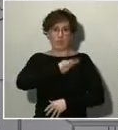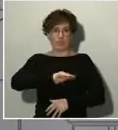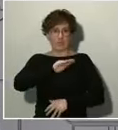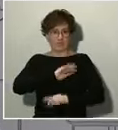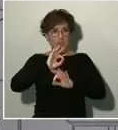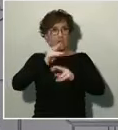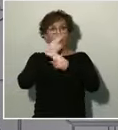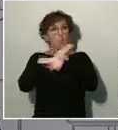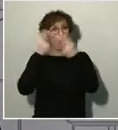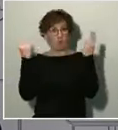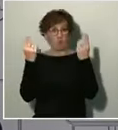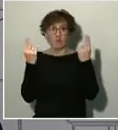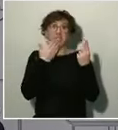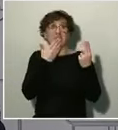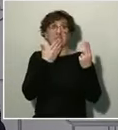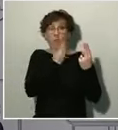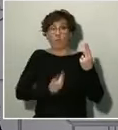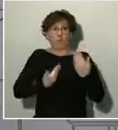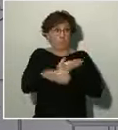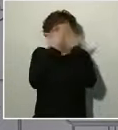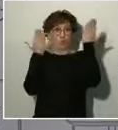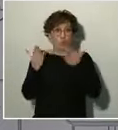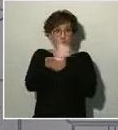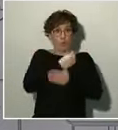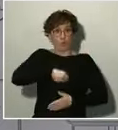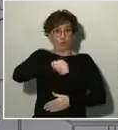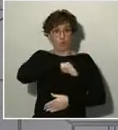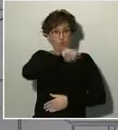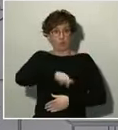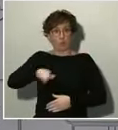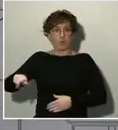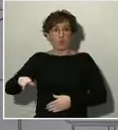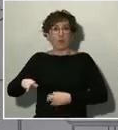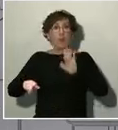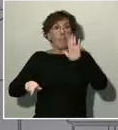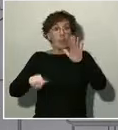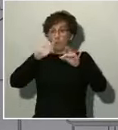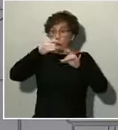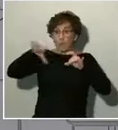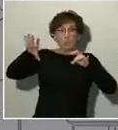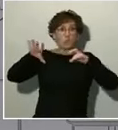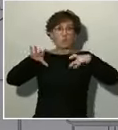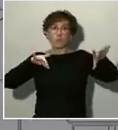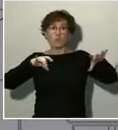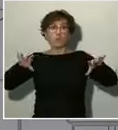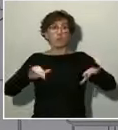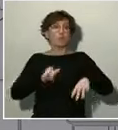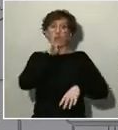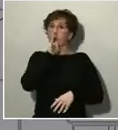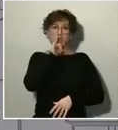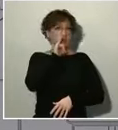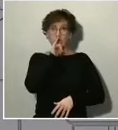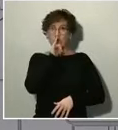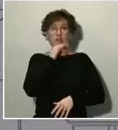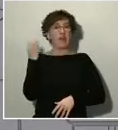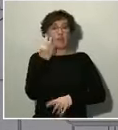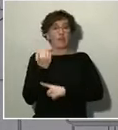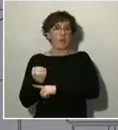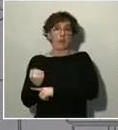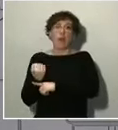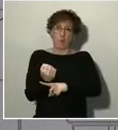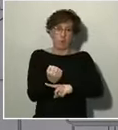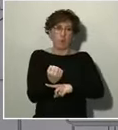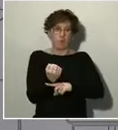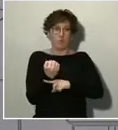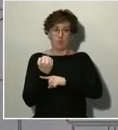todos los españoles. Pero por sí solas no pueden bastar. Necesitan un apoyo suplementario que debe venir